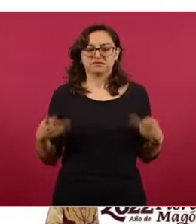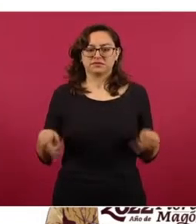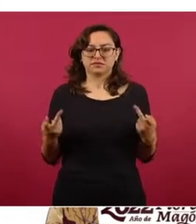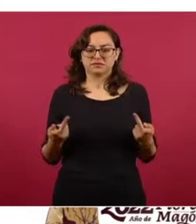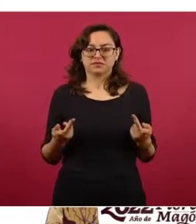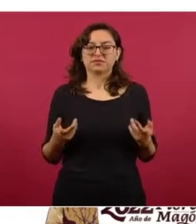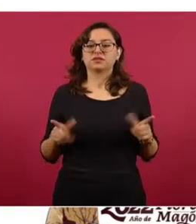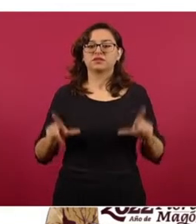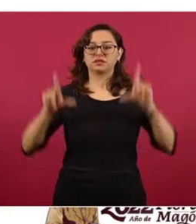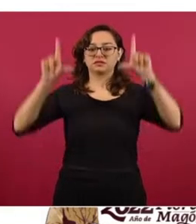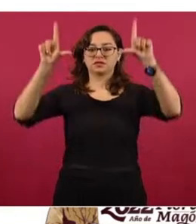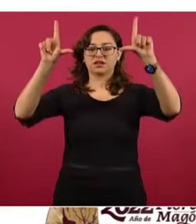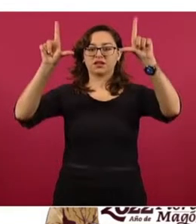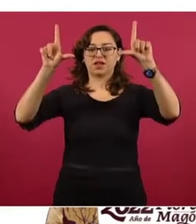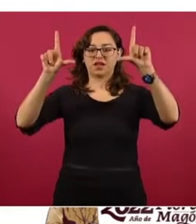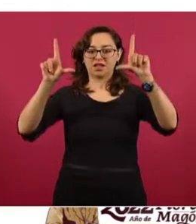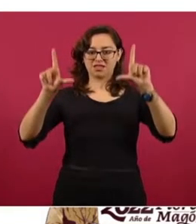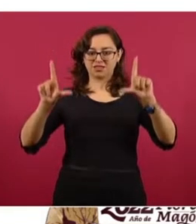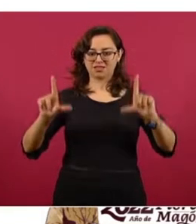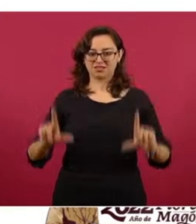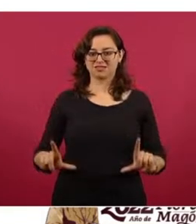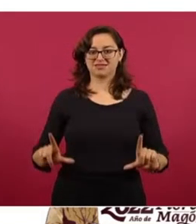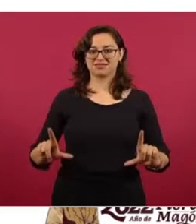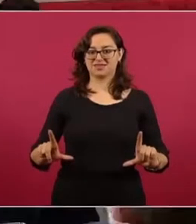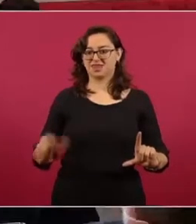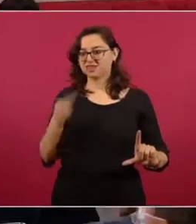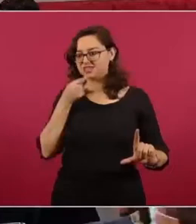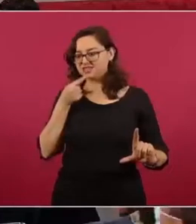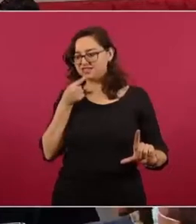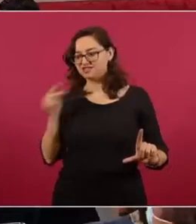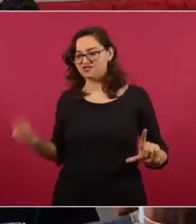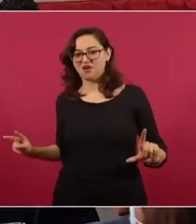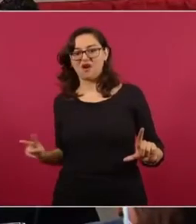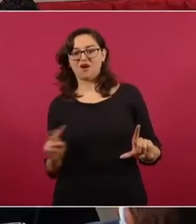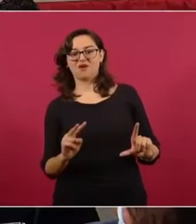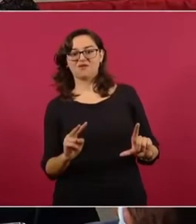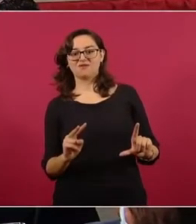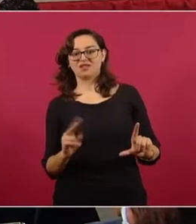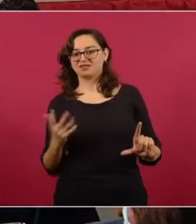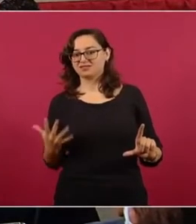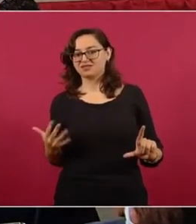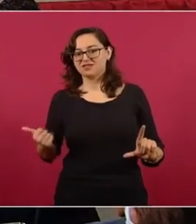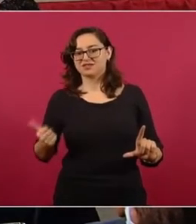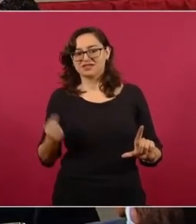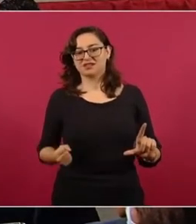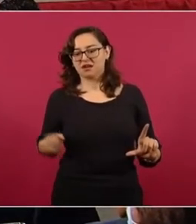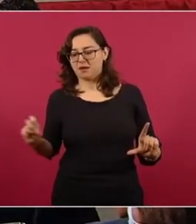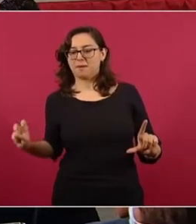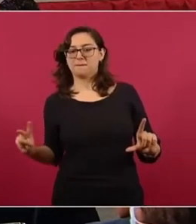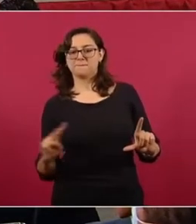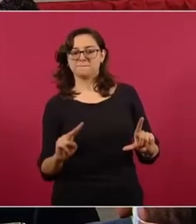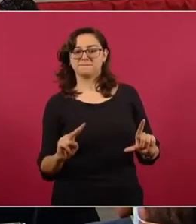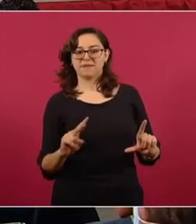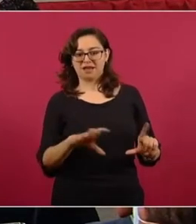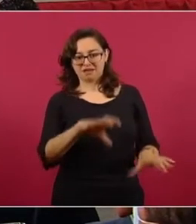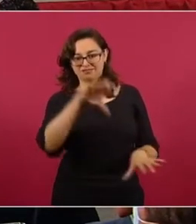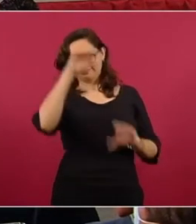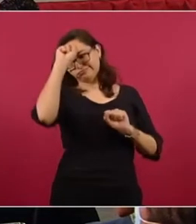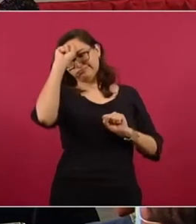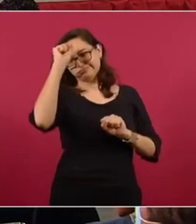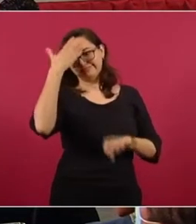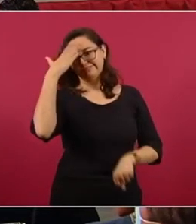deliberadamente a una altura que la puede ver un niño pequeño de cinco o seis años y tiene figuras